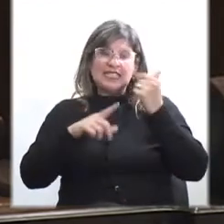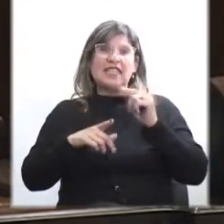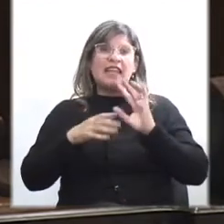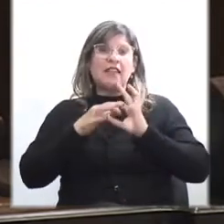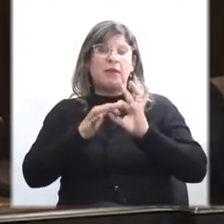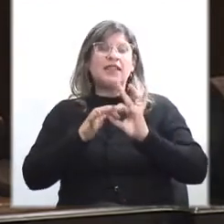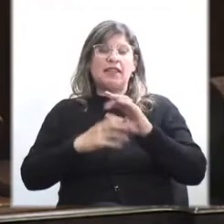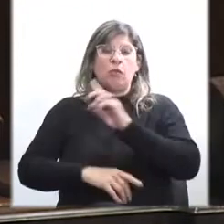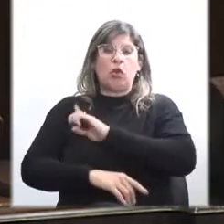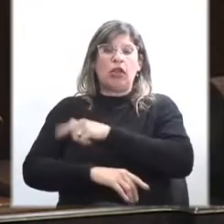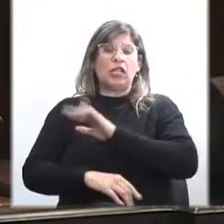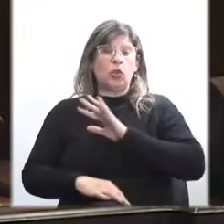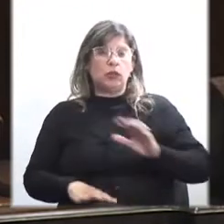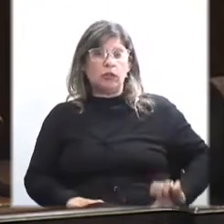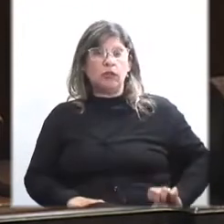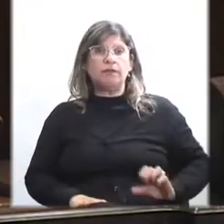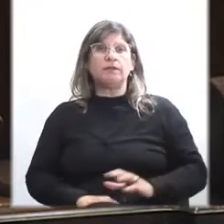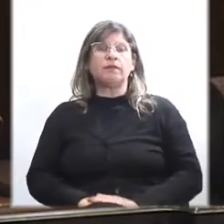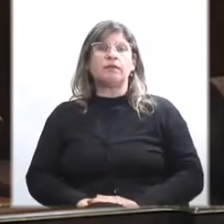ejecutivos.